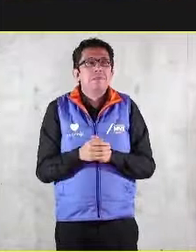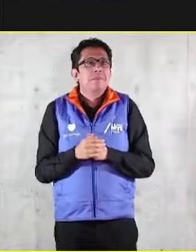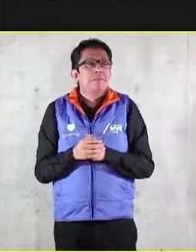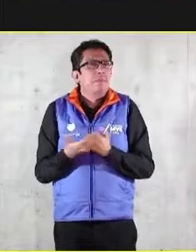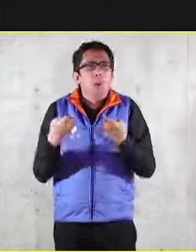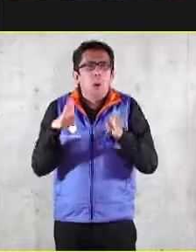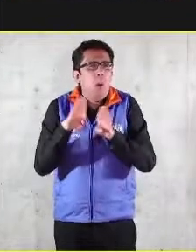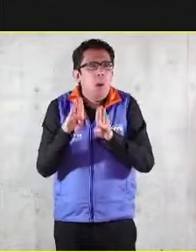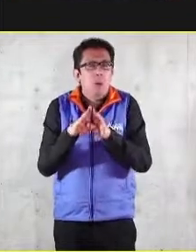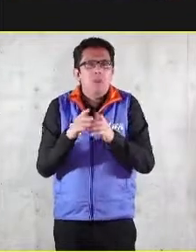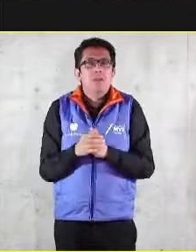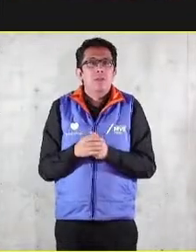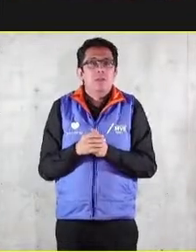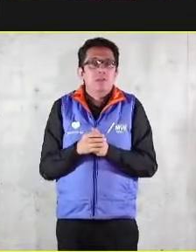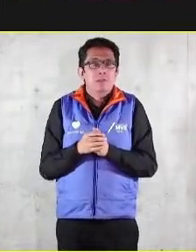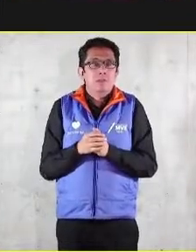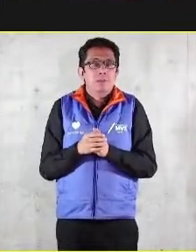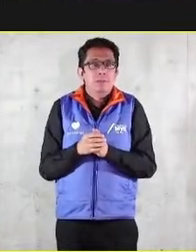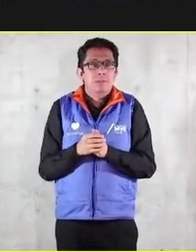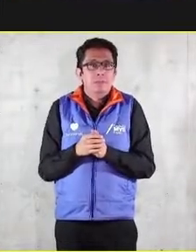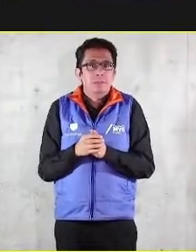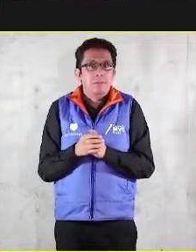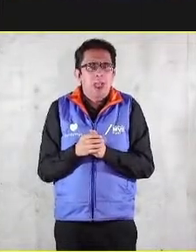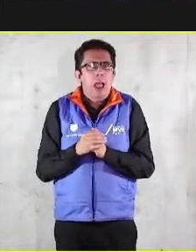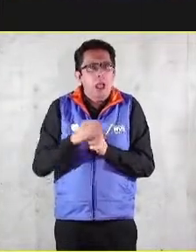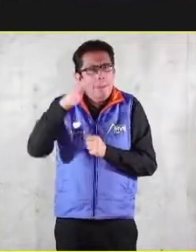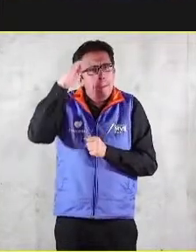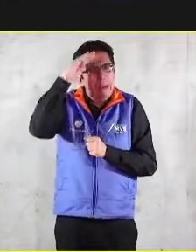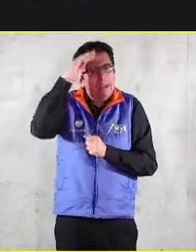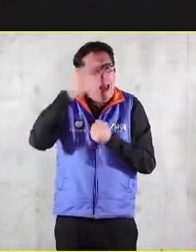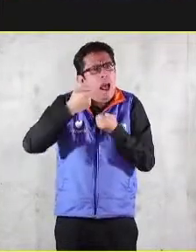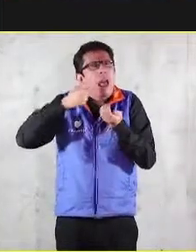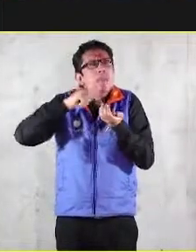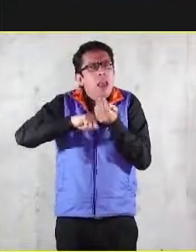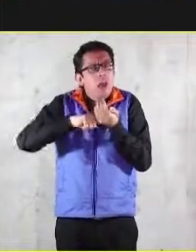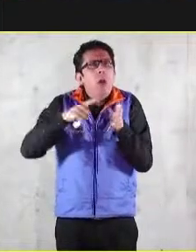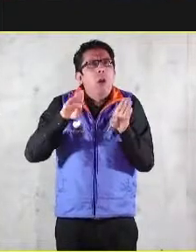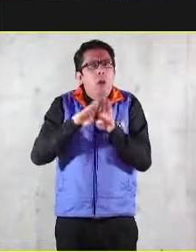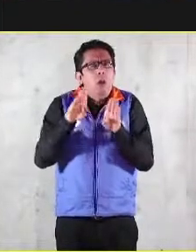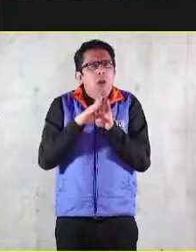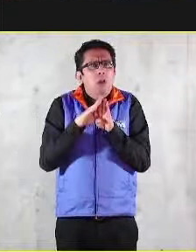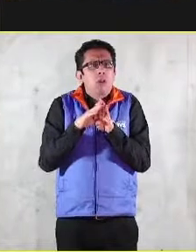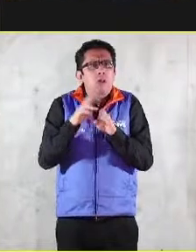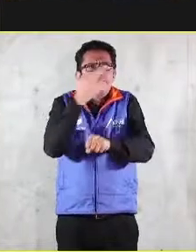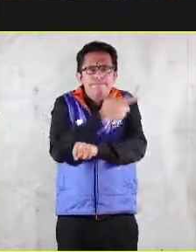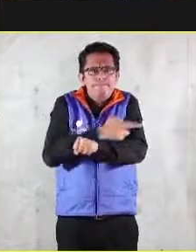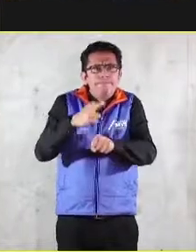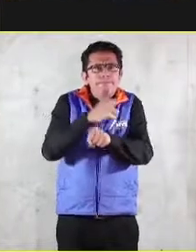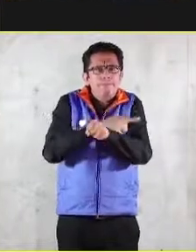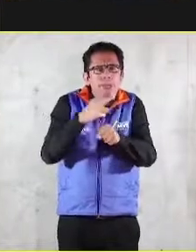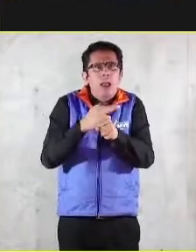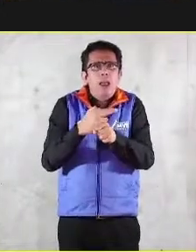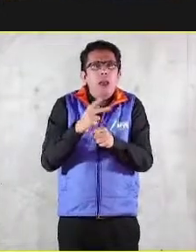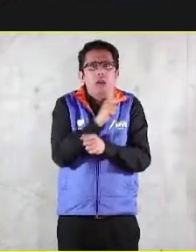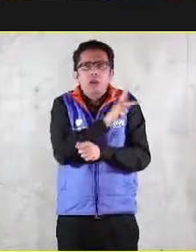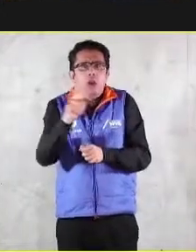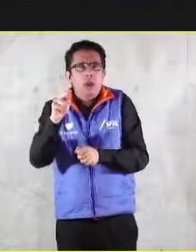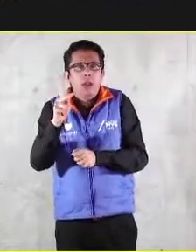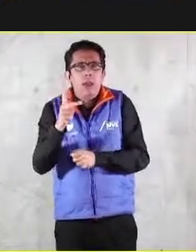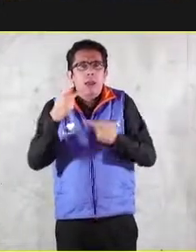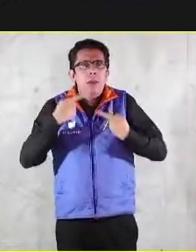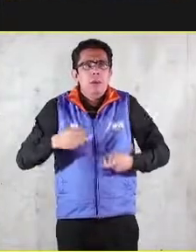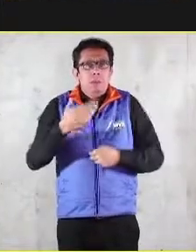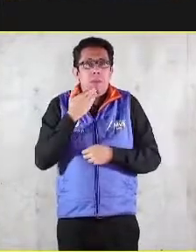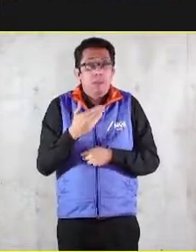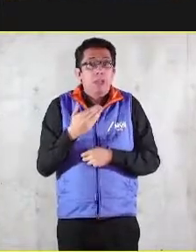encontremos cómo se gestiona este bien común interno. Para esto hay otros principios que nos ayudan. el primero de ellos es